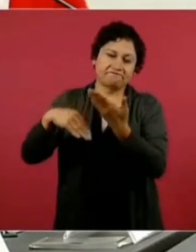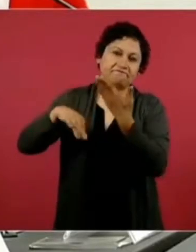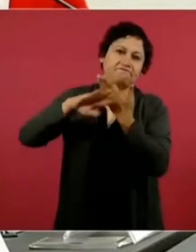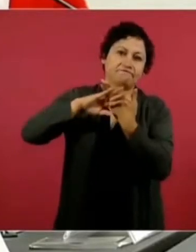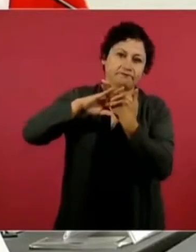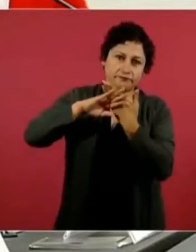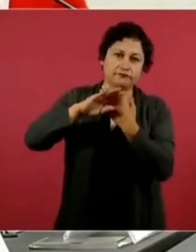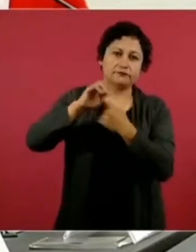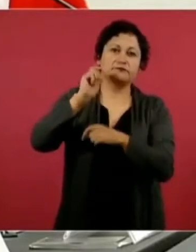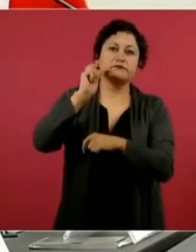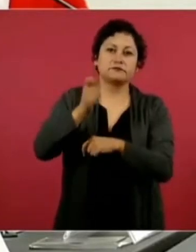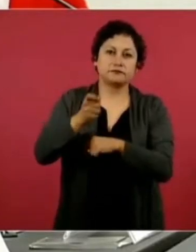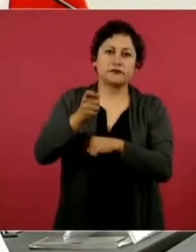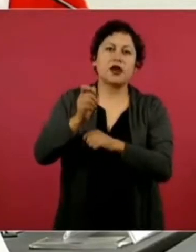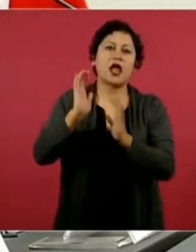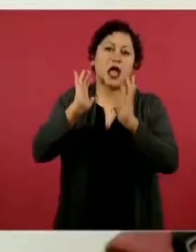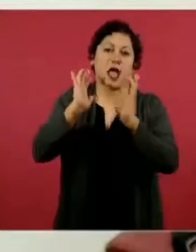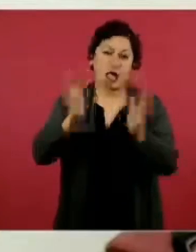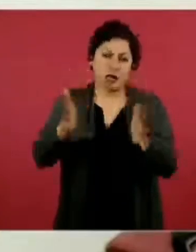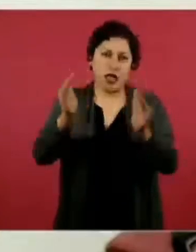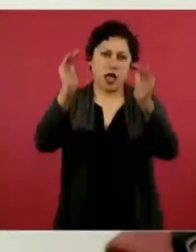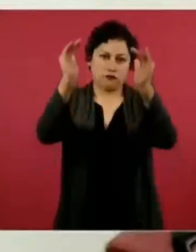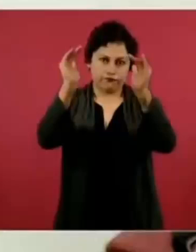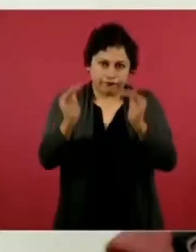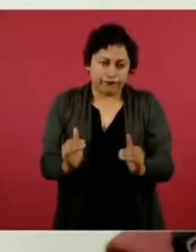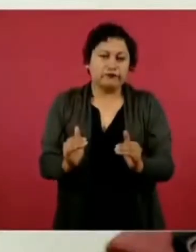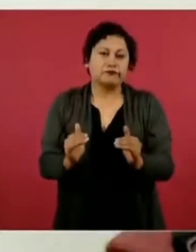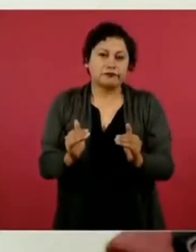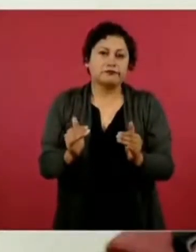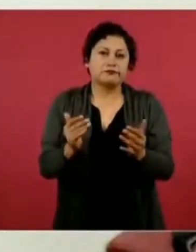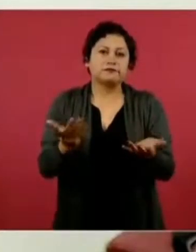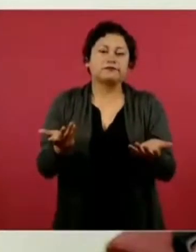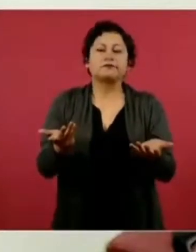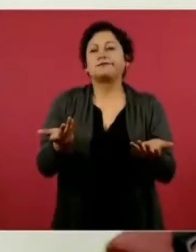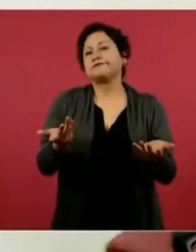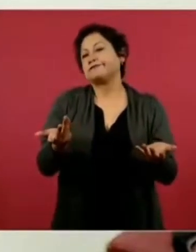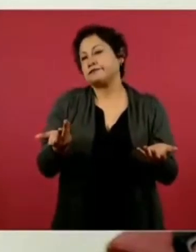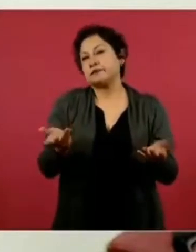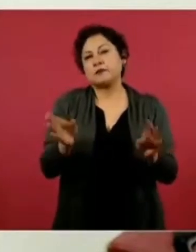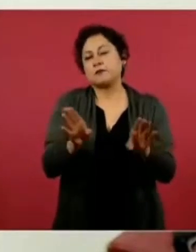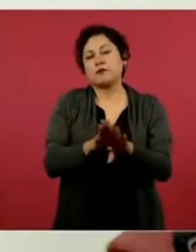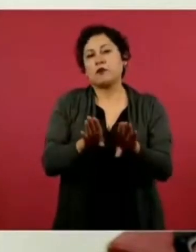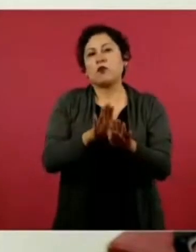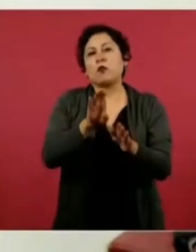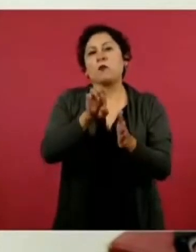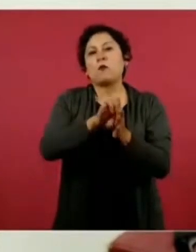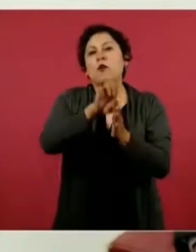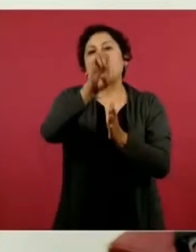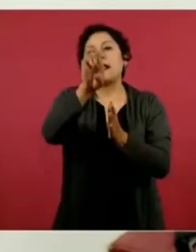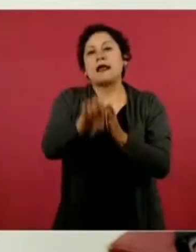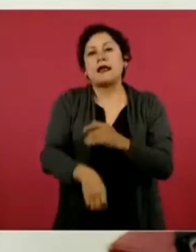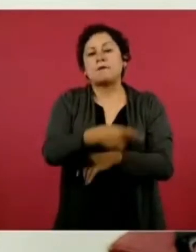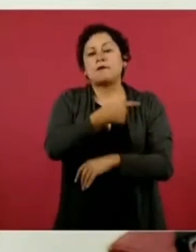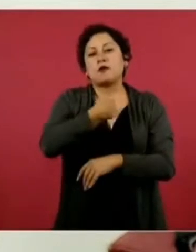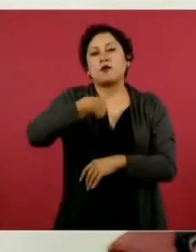reducida. No es que estemos presentando una